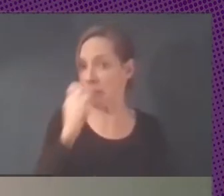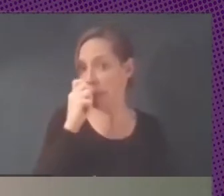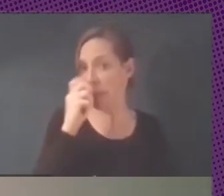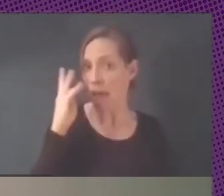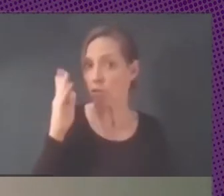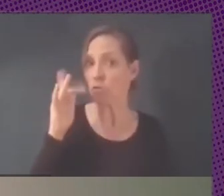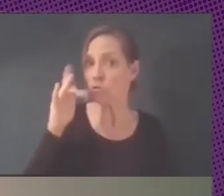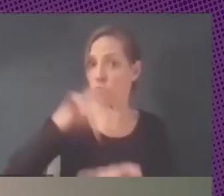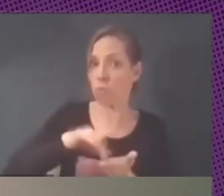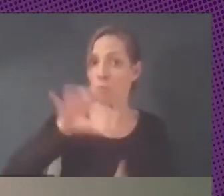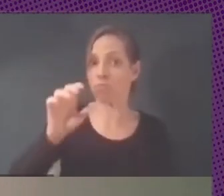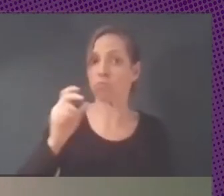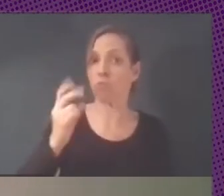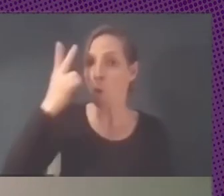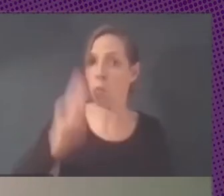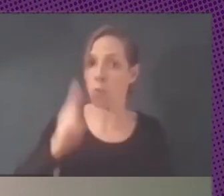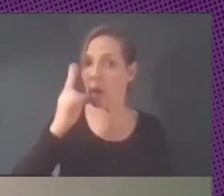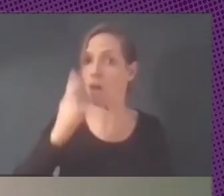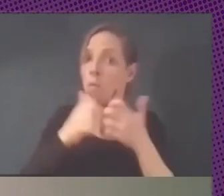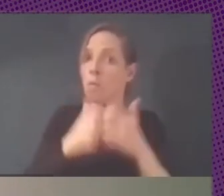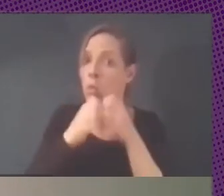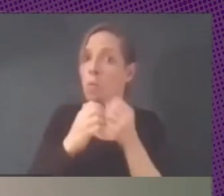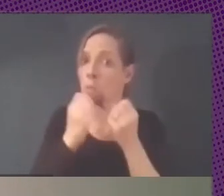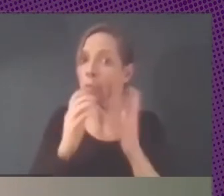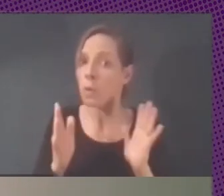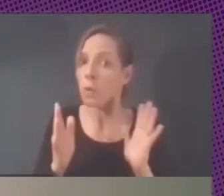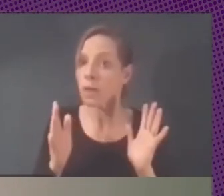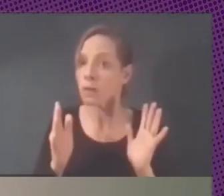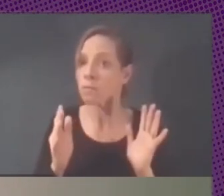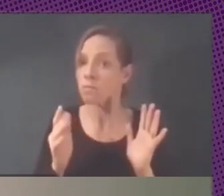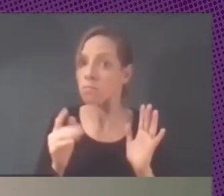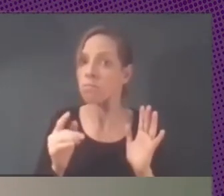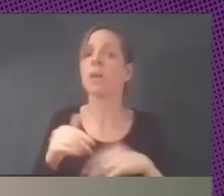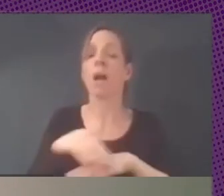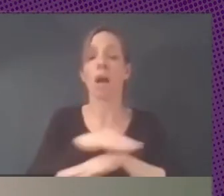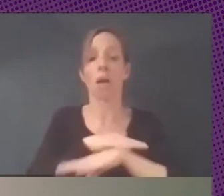y funcionó muy bien y sigue funcionando en varios organismos